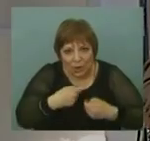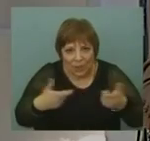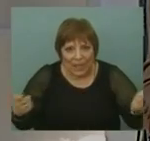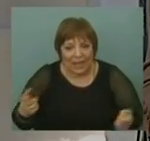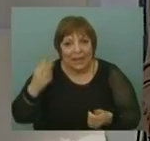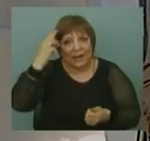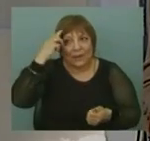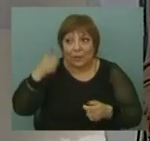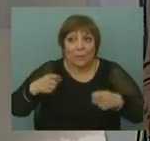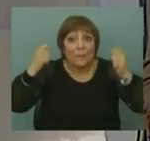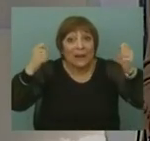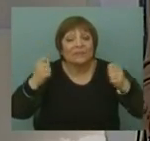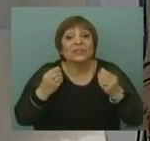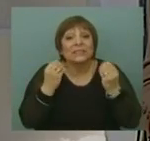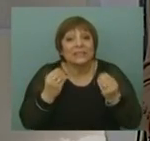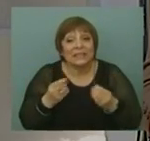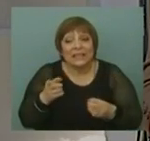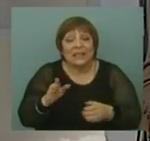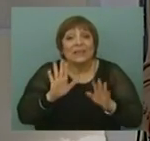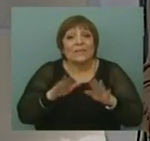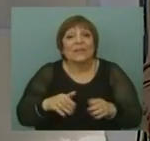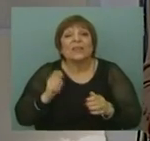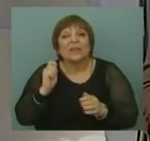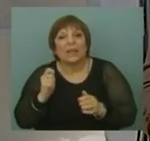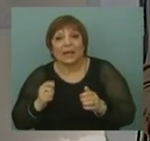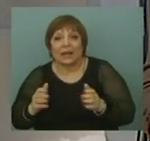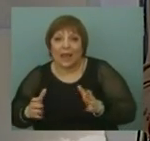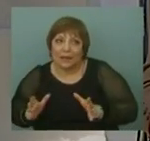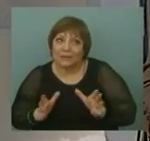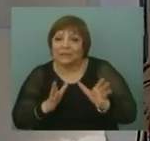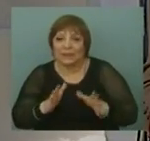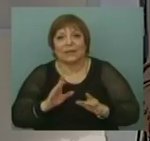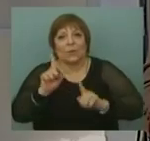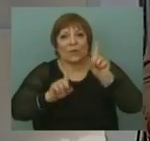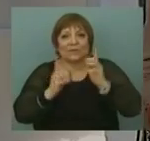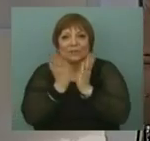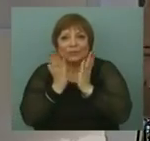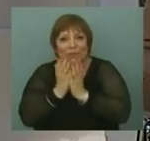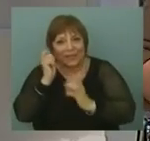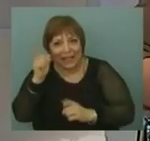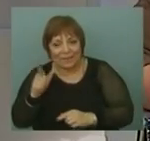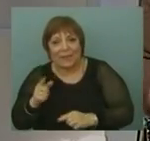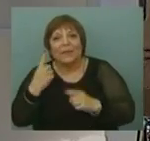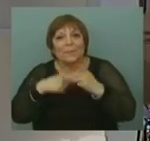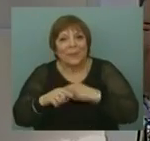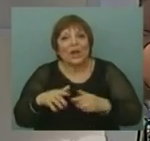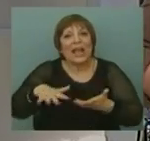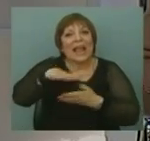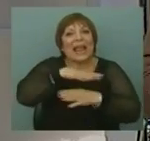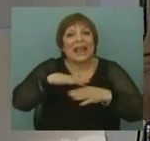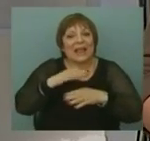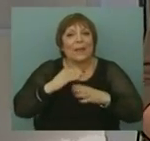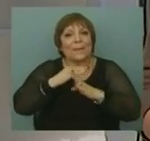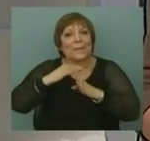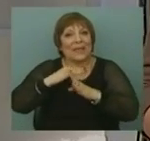están recordando estas manifestaciones que son secundadas masivamente por estudiantes, sobre todo universitarios, pero también por una clase media